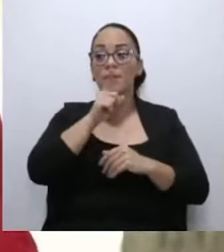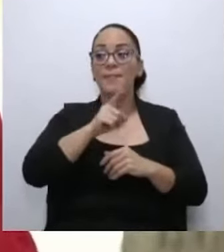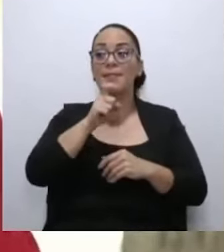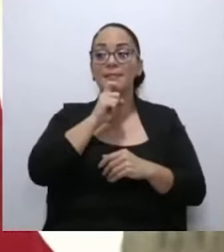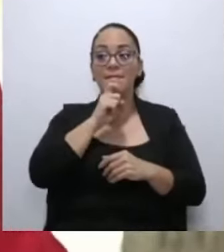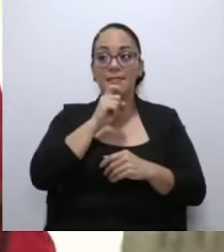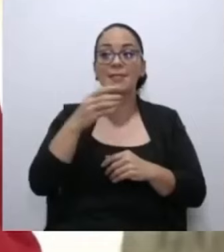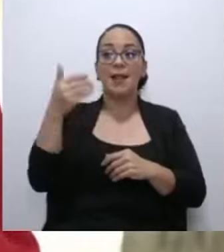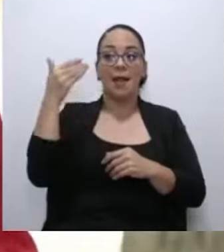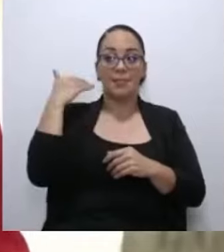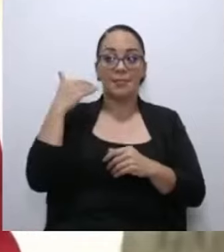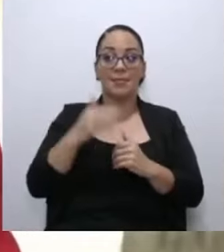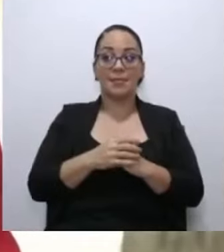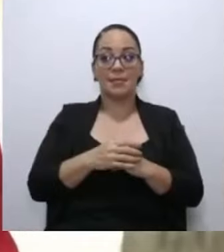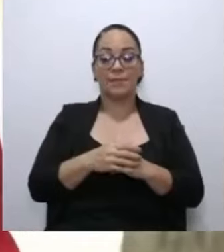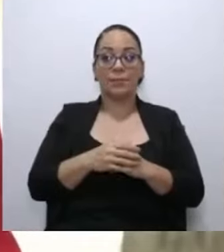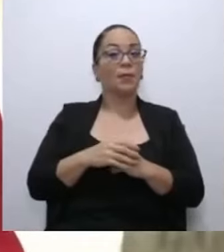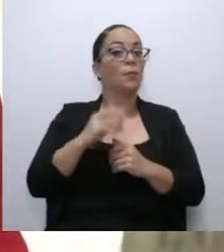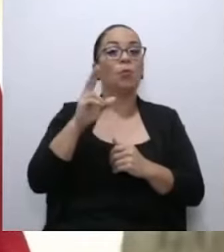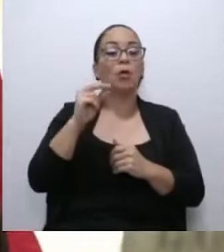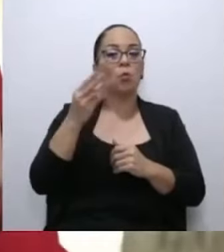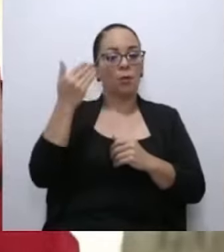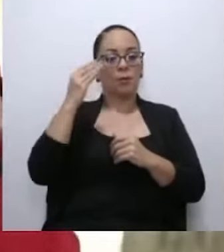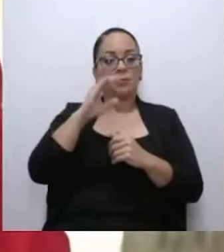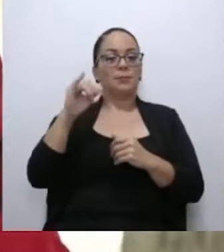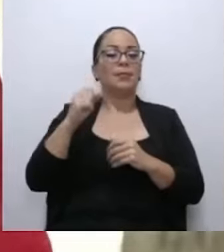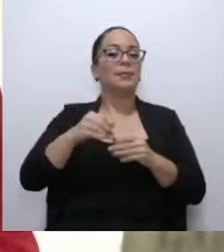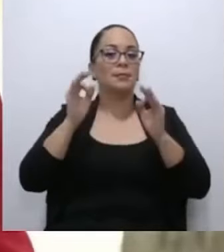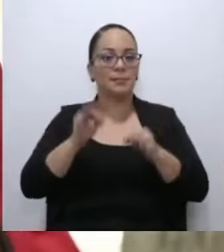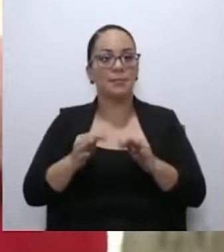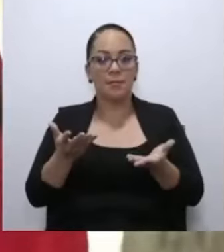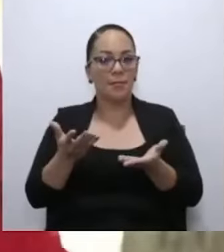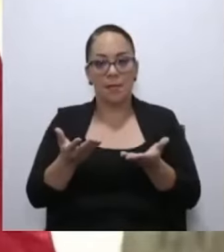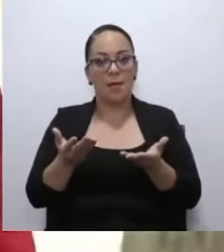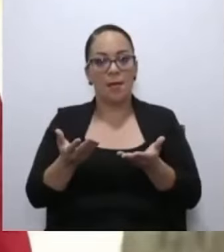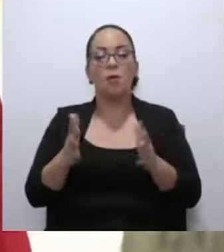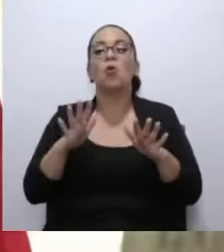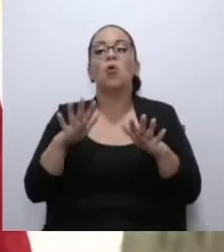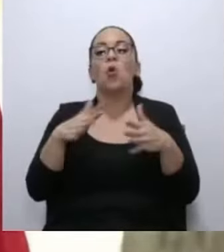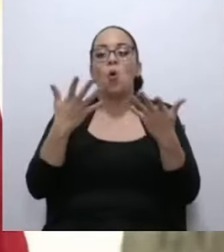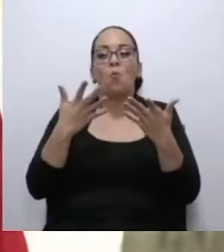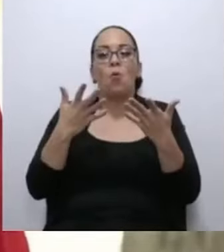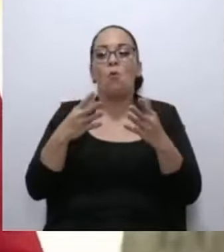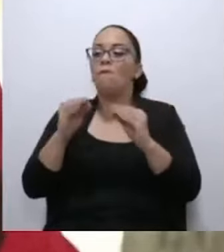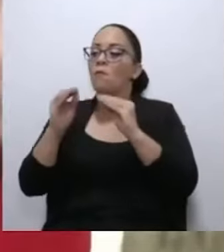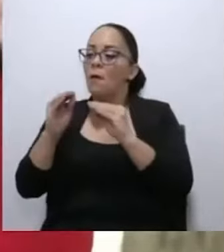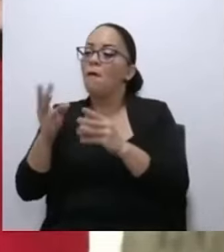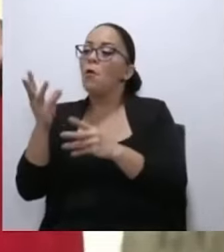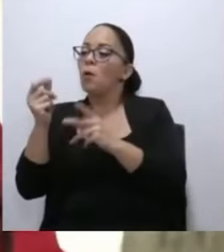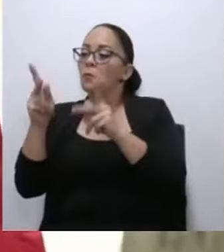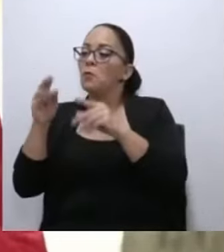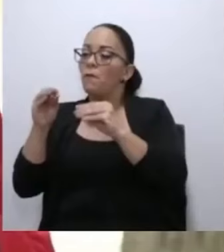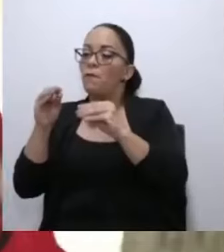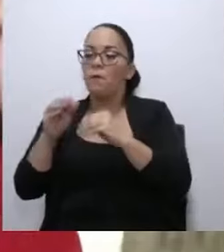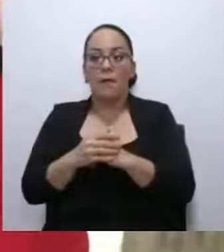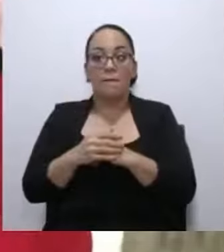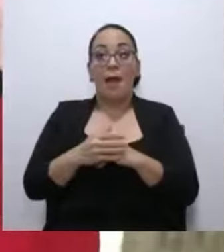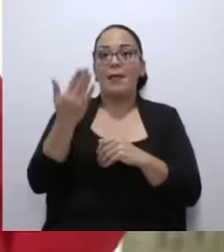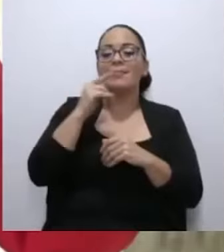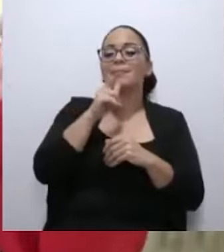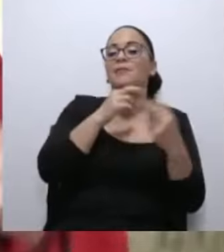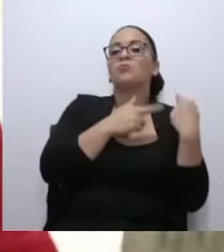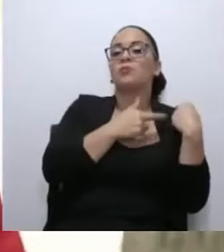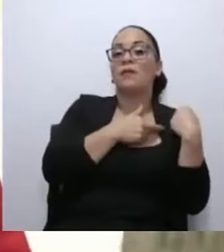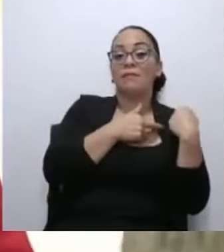porque no era la caja la que decidía cómo formaba y a cuántos formaba. Se lo dejaba a los médicos